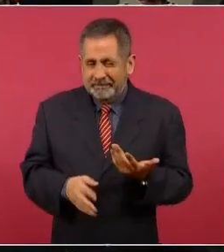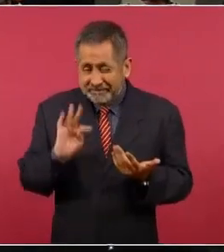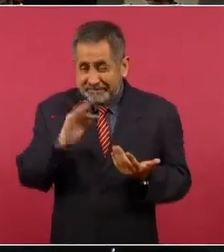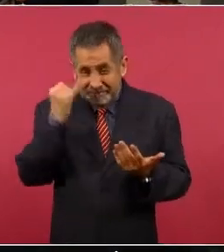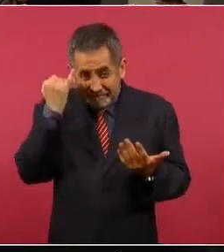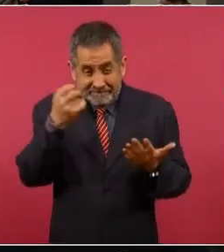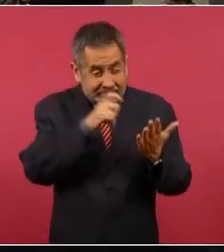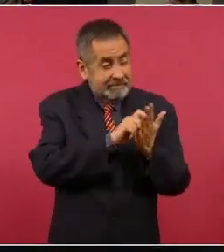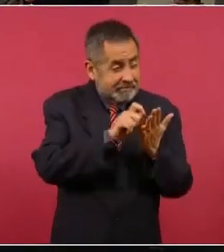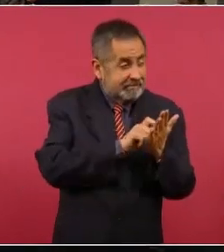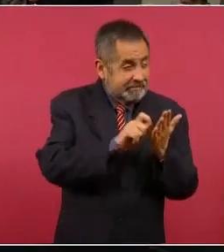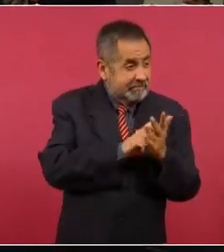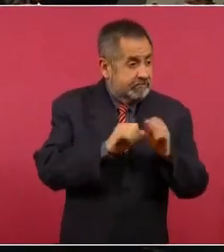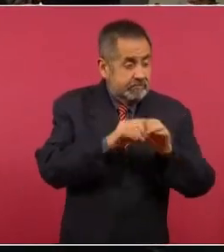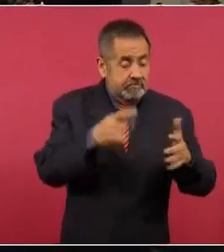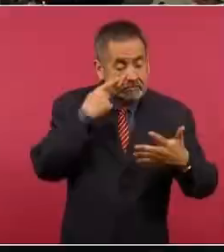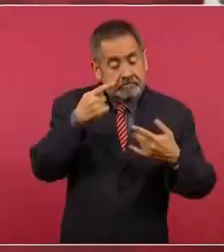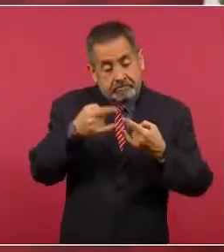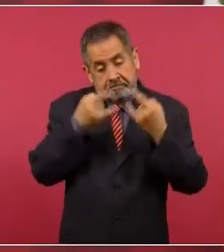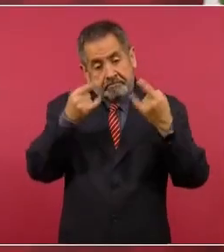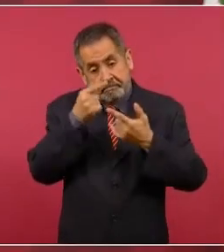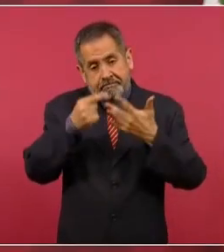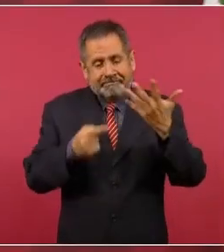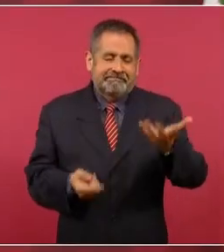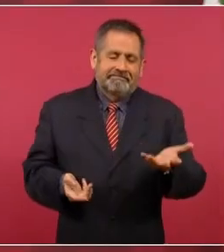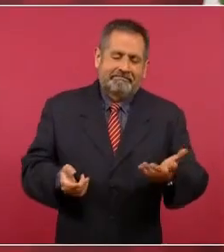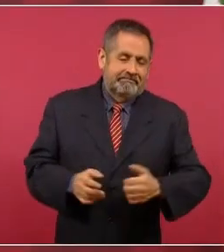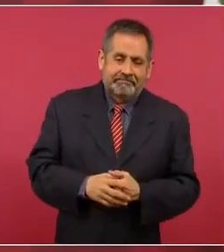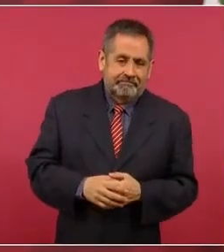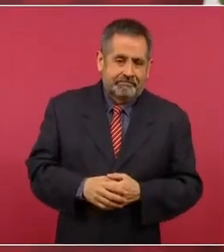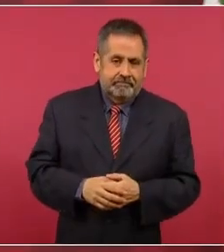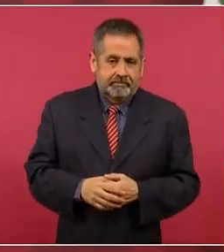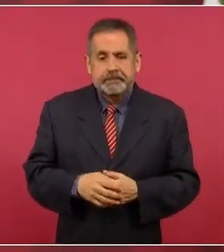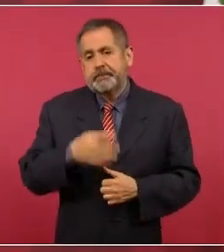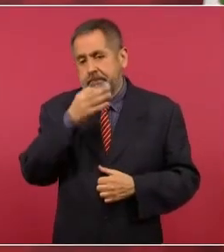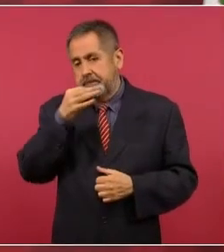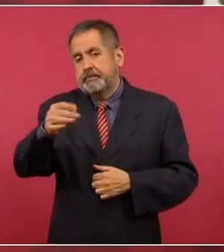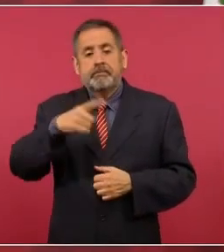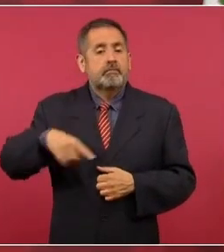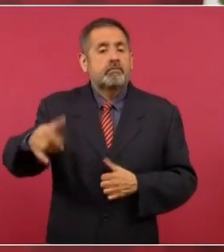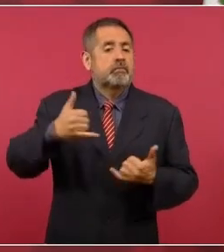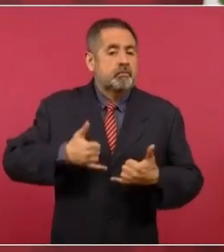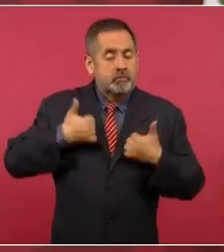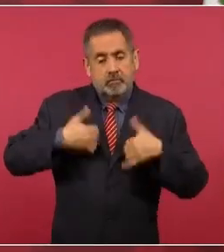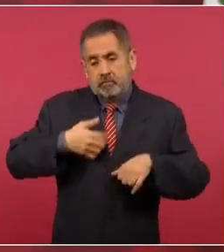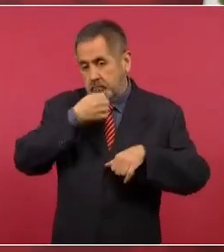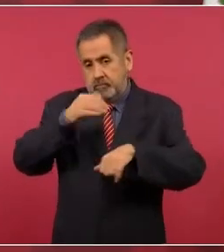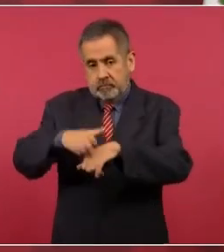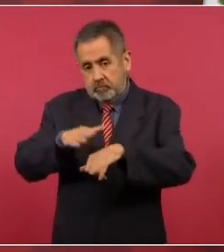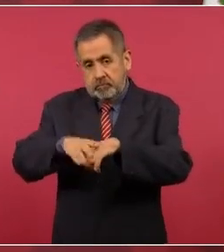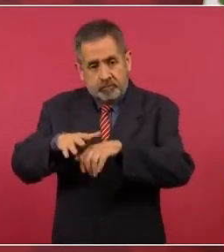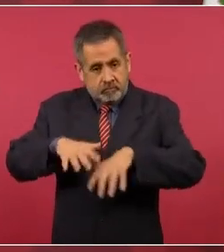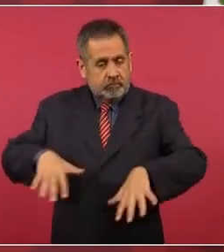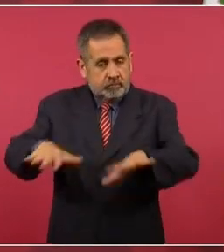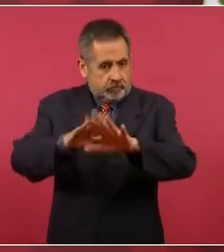Nada más para que los jóvenes sepan que algunos